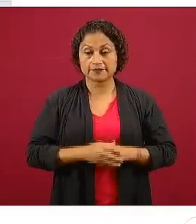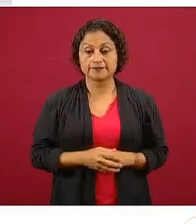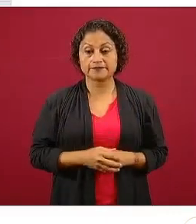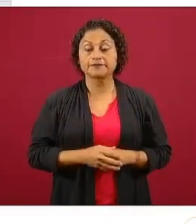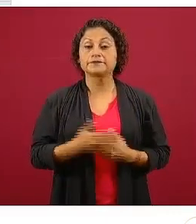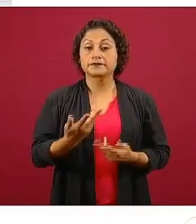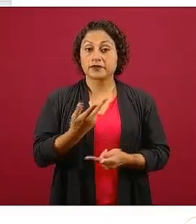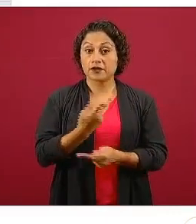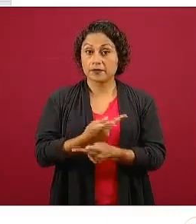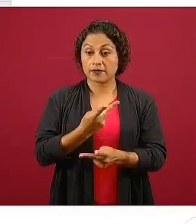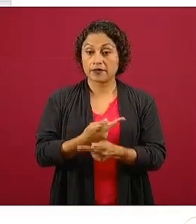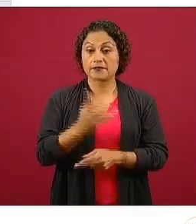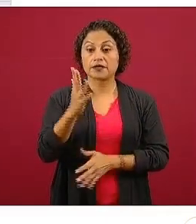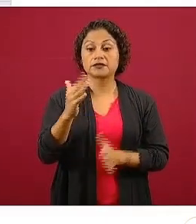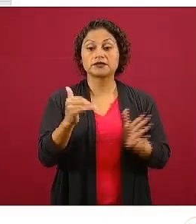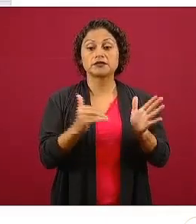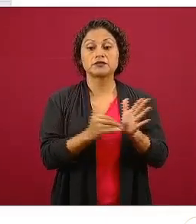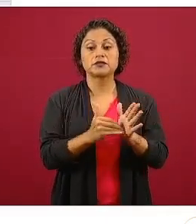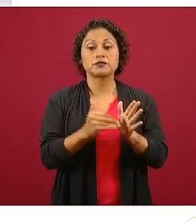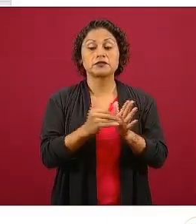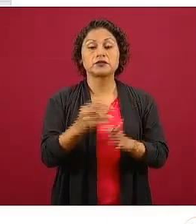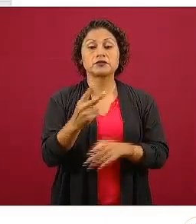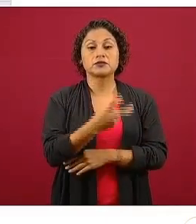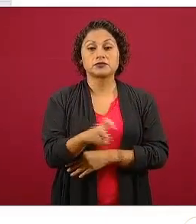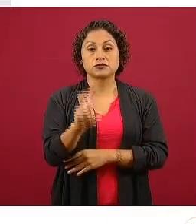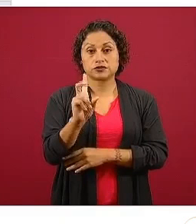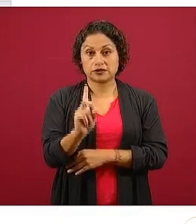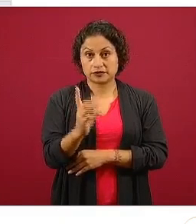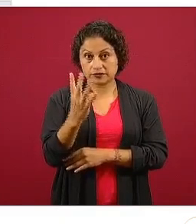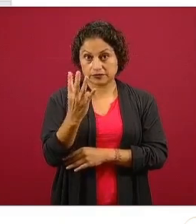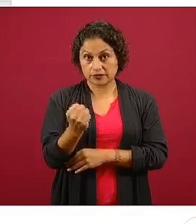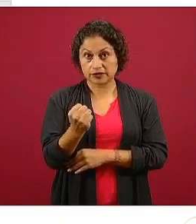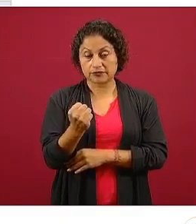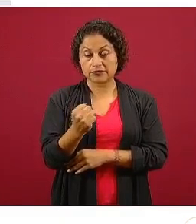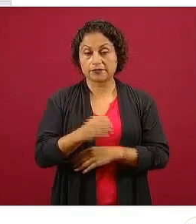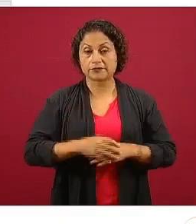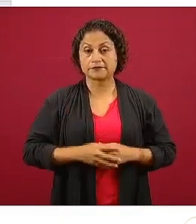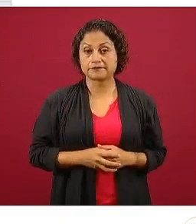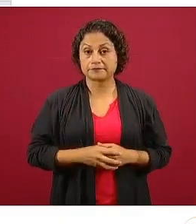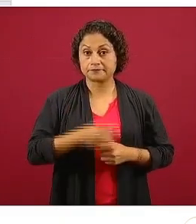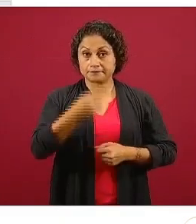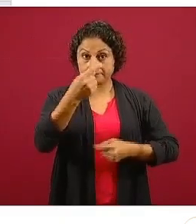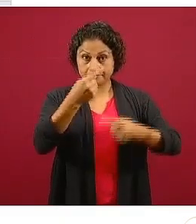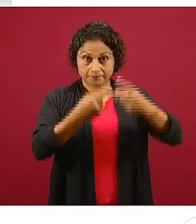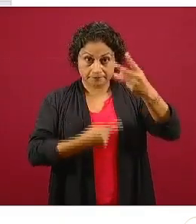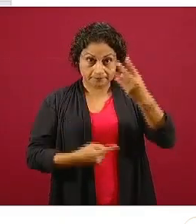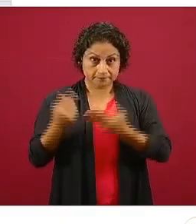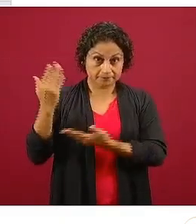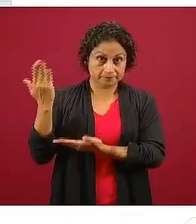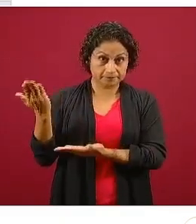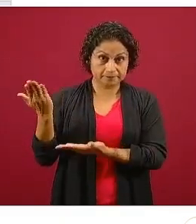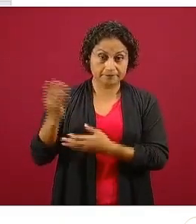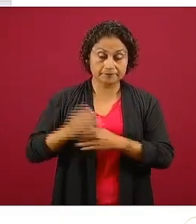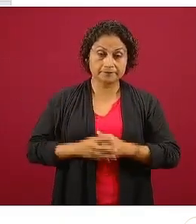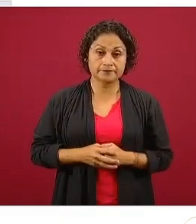bachillerato 5 millones 239. Damos estas cifras